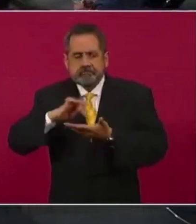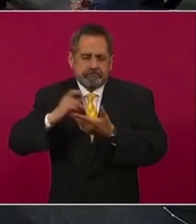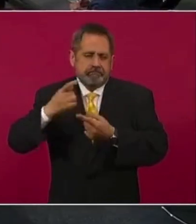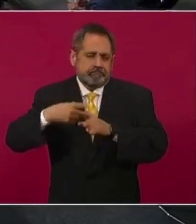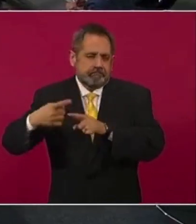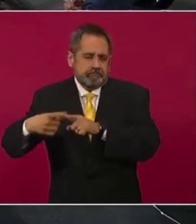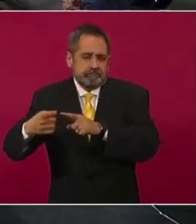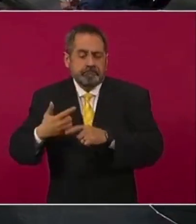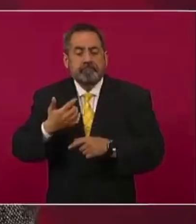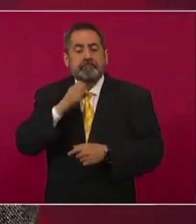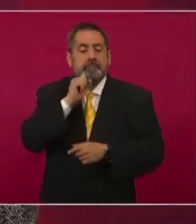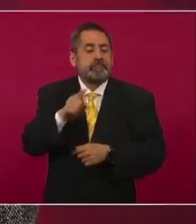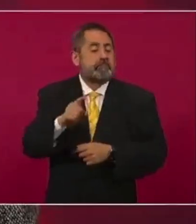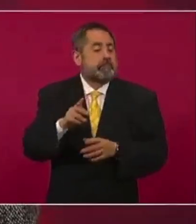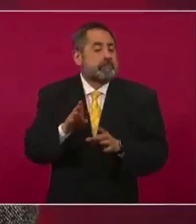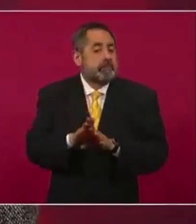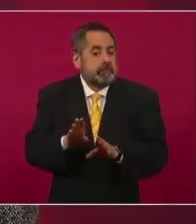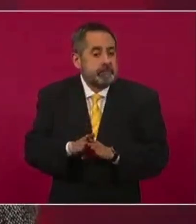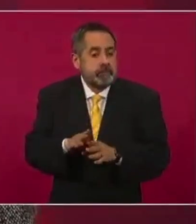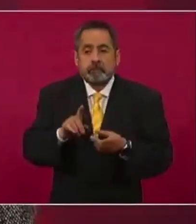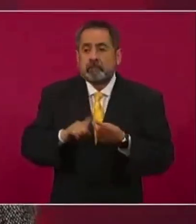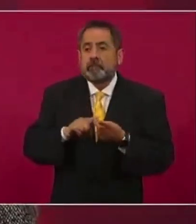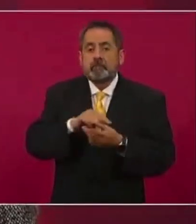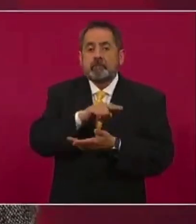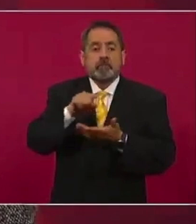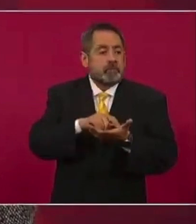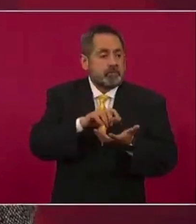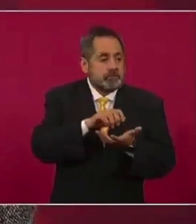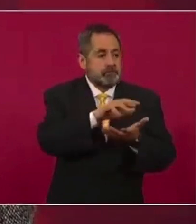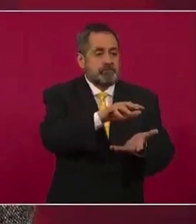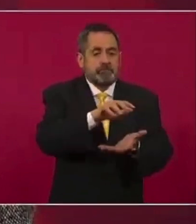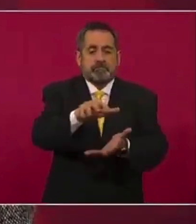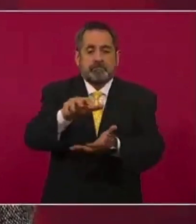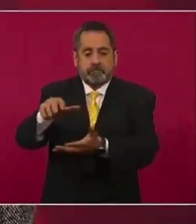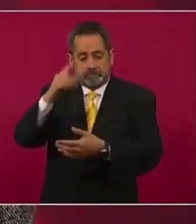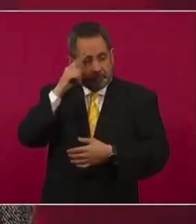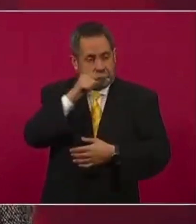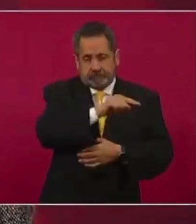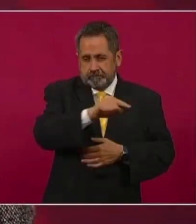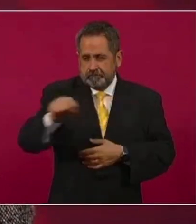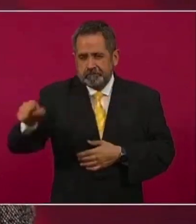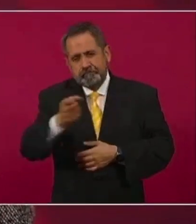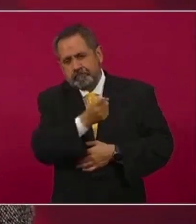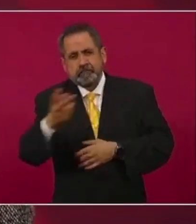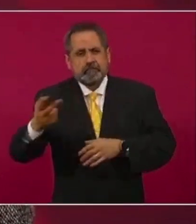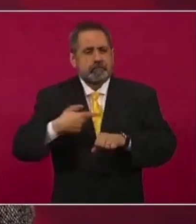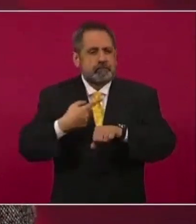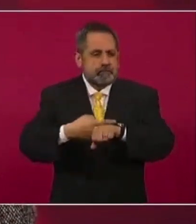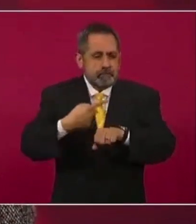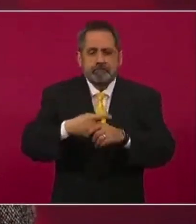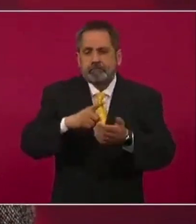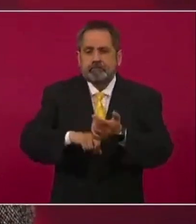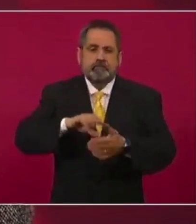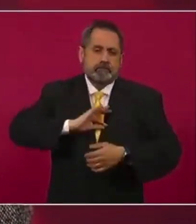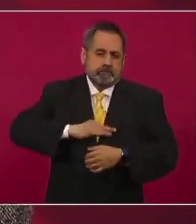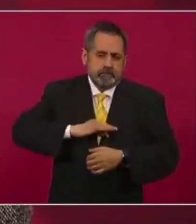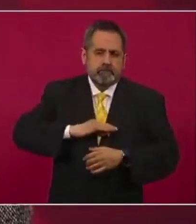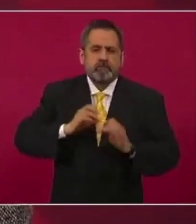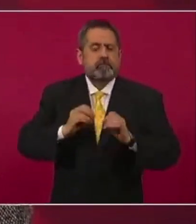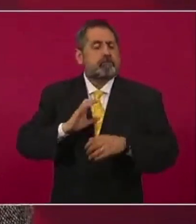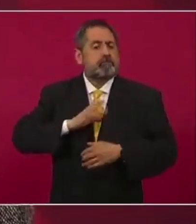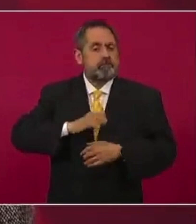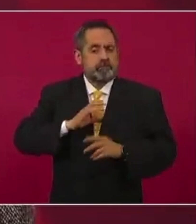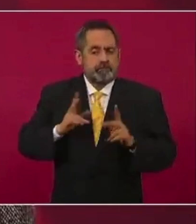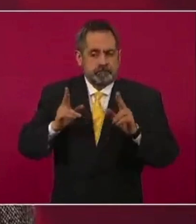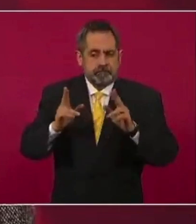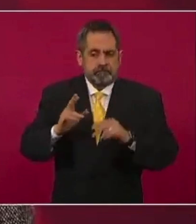tener dónde manejar esos medicamentos para, entre otras enfermedades, están las infecciosas y el cáncer, que son